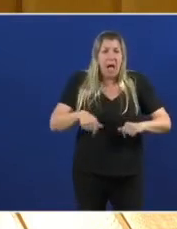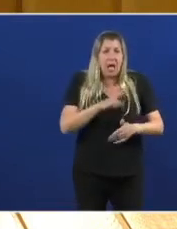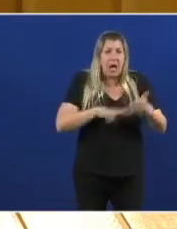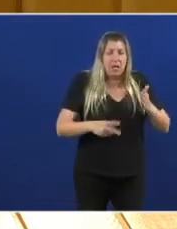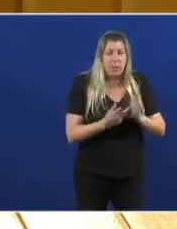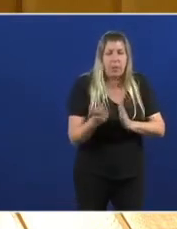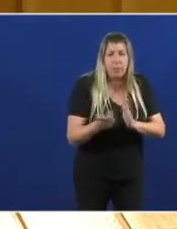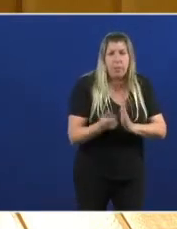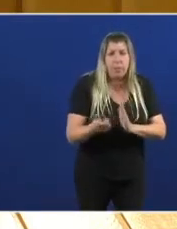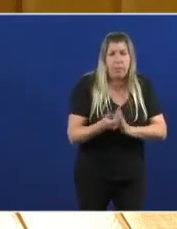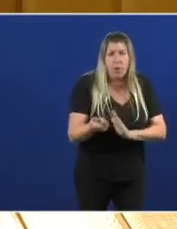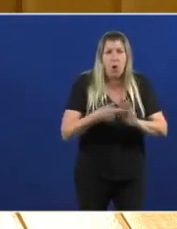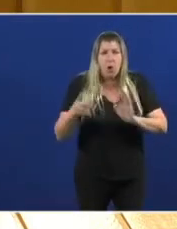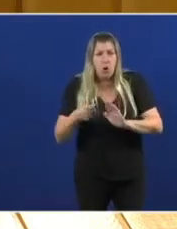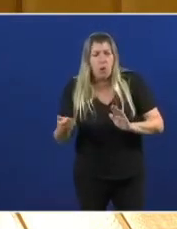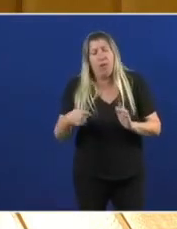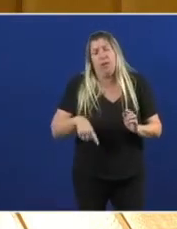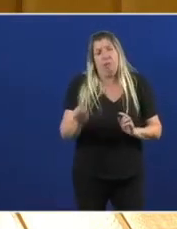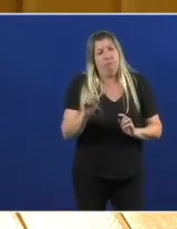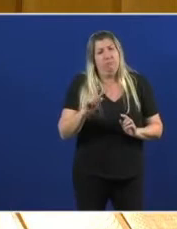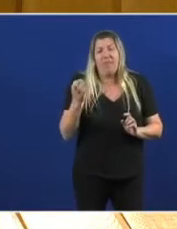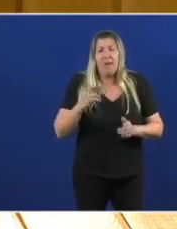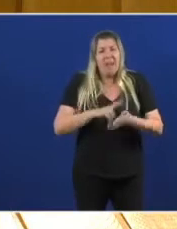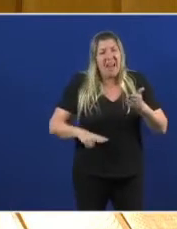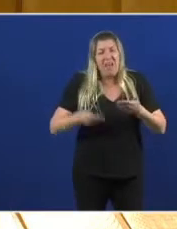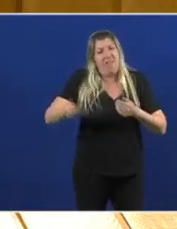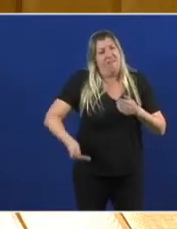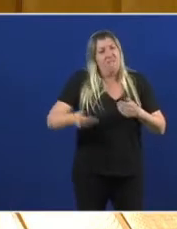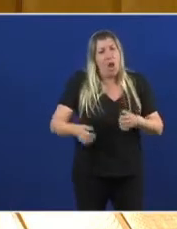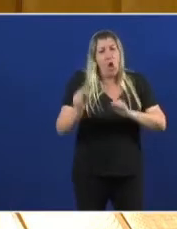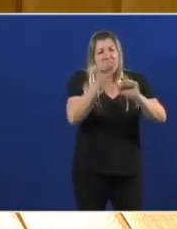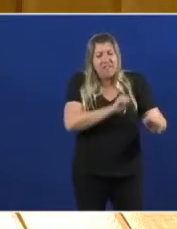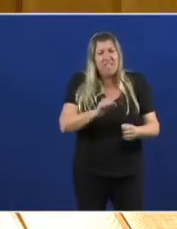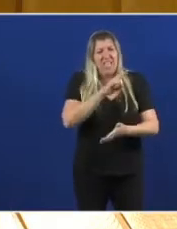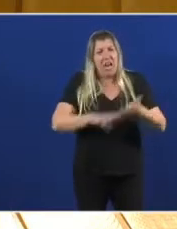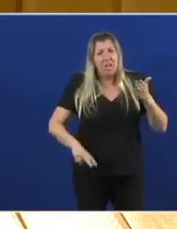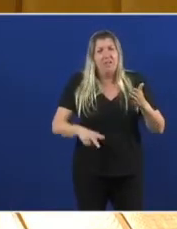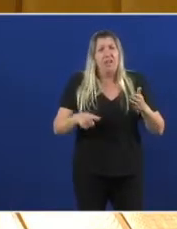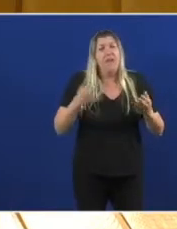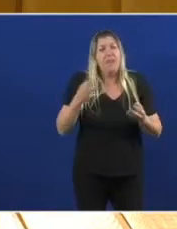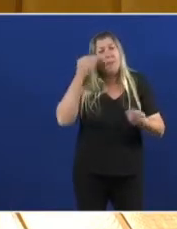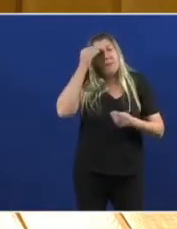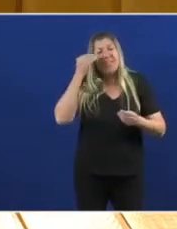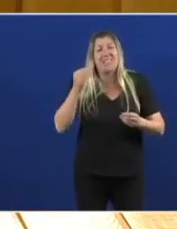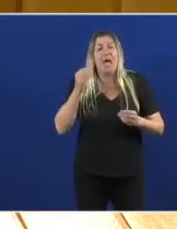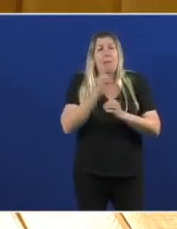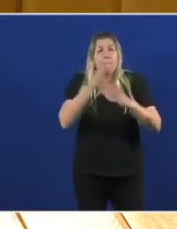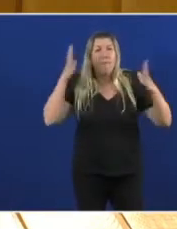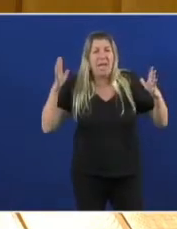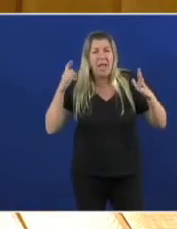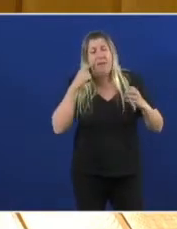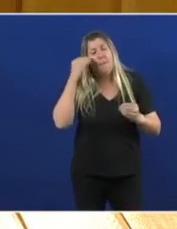Hay que facer valer Os intereses de Galiza E para iso Ten que deixar De pensar en pequeno E empezar a pensar